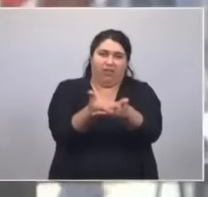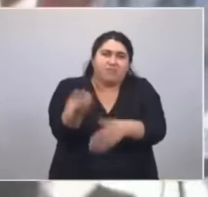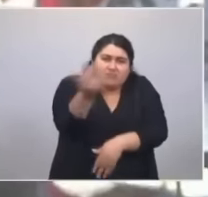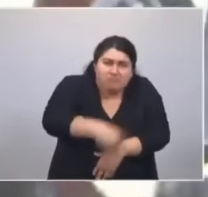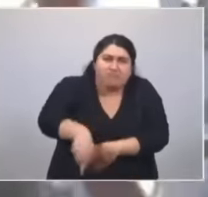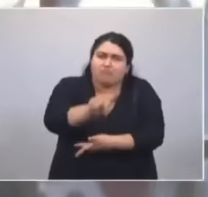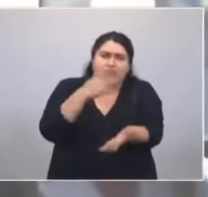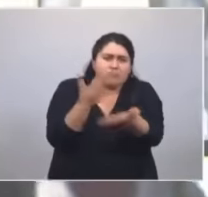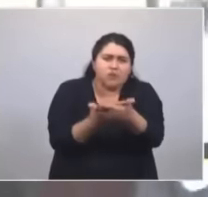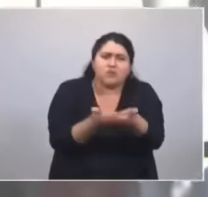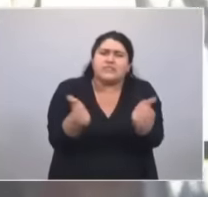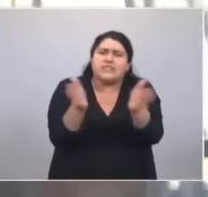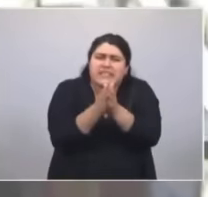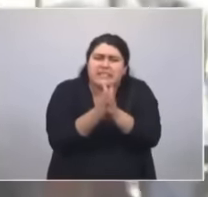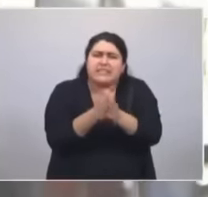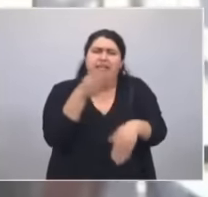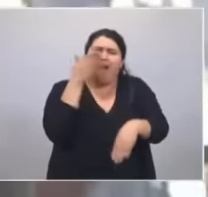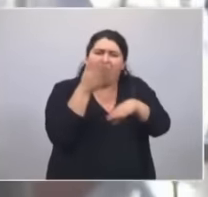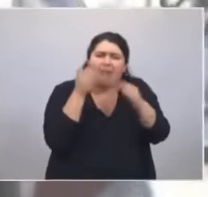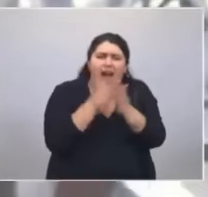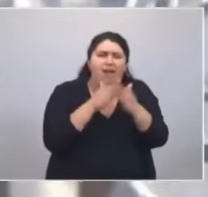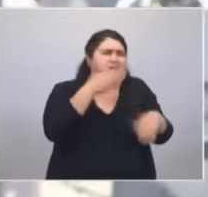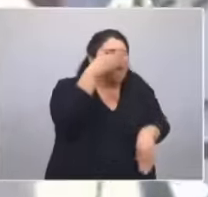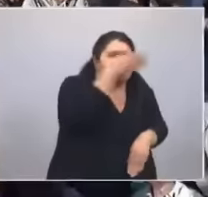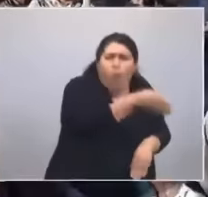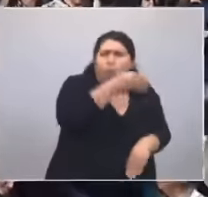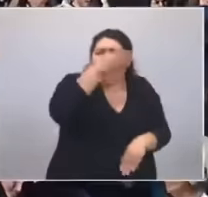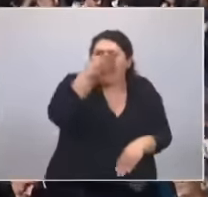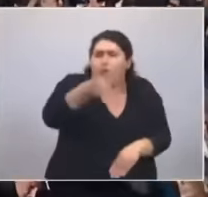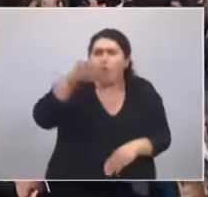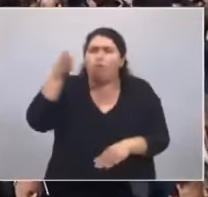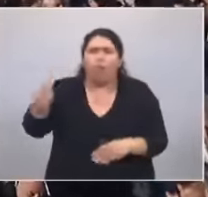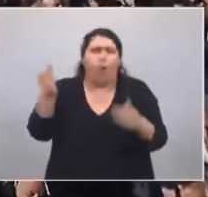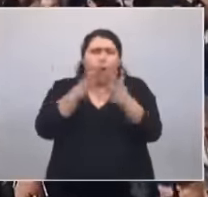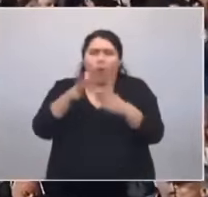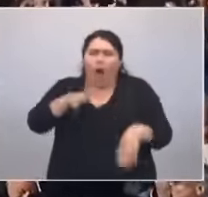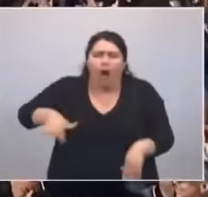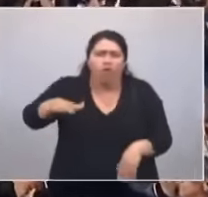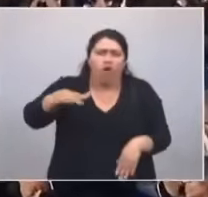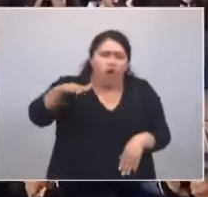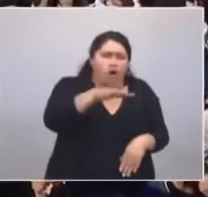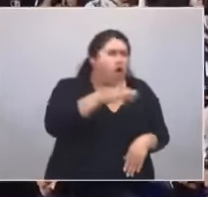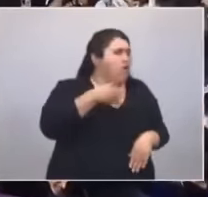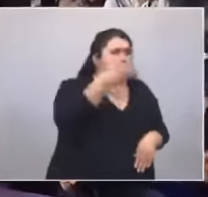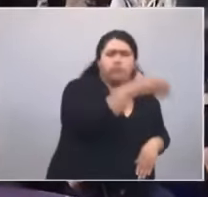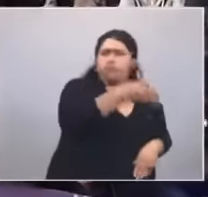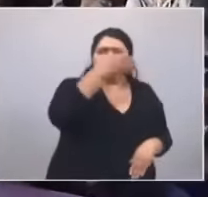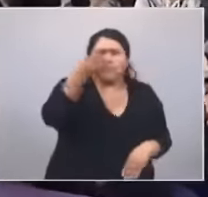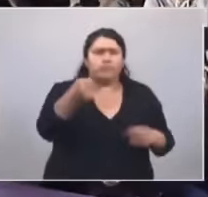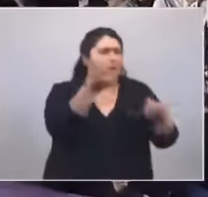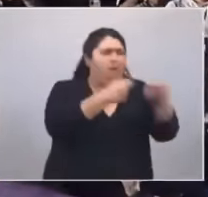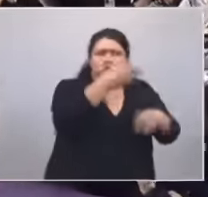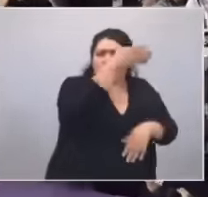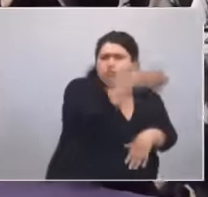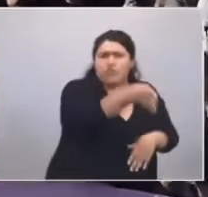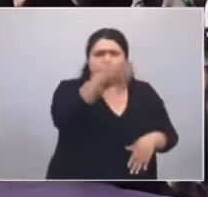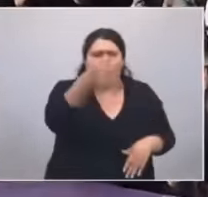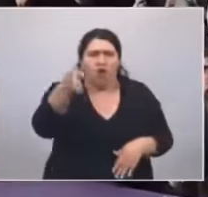casa por casa, barrio por barrio, negocio por negocio,